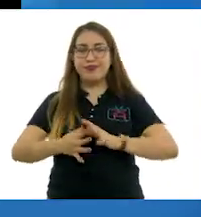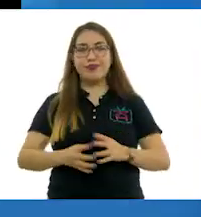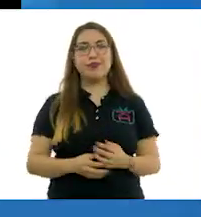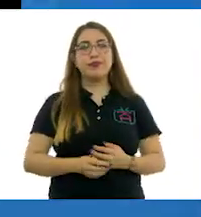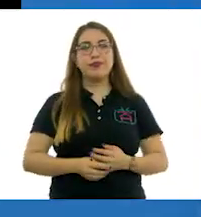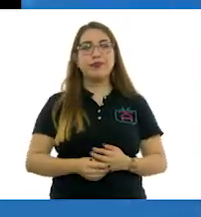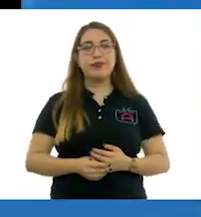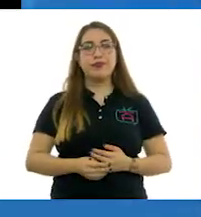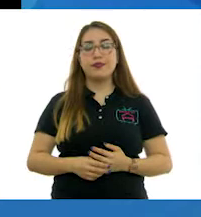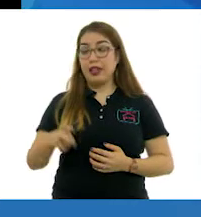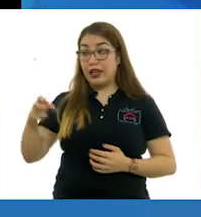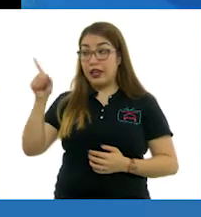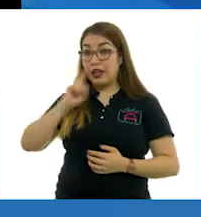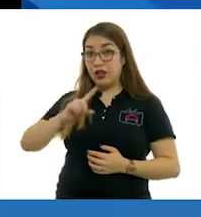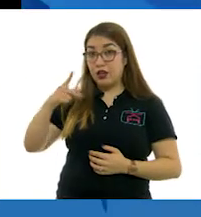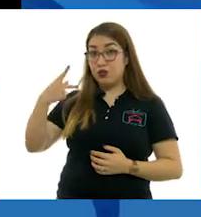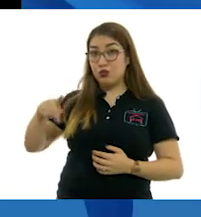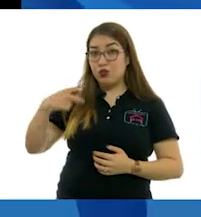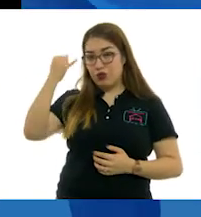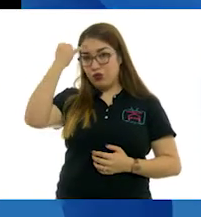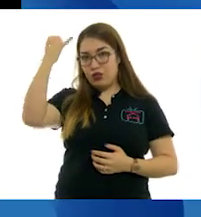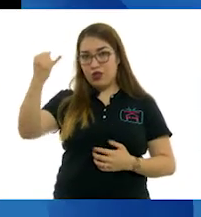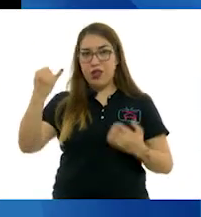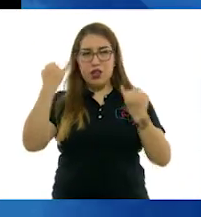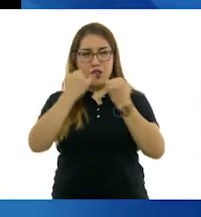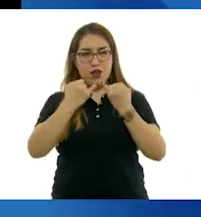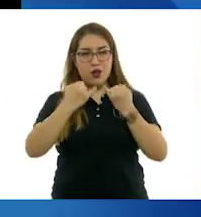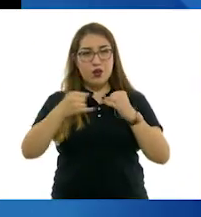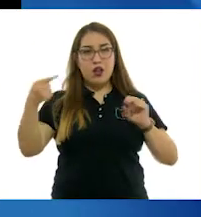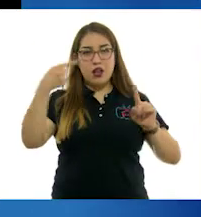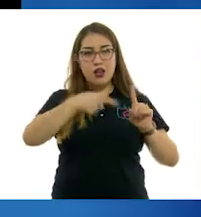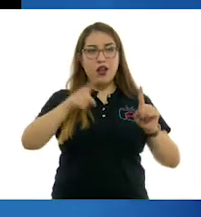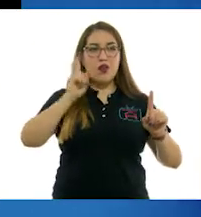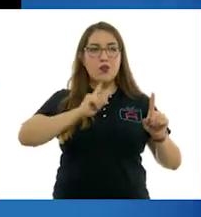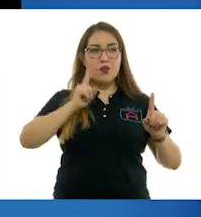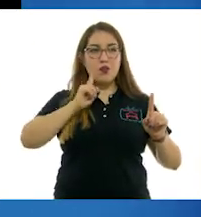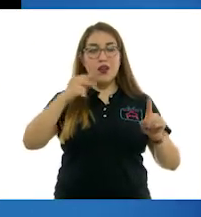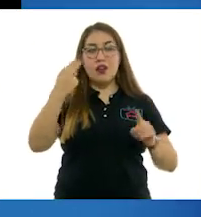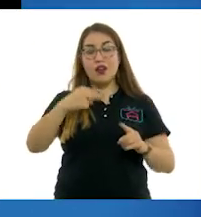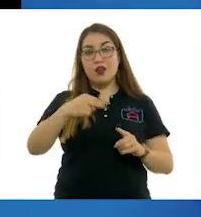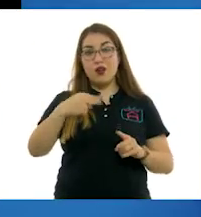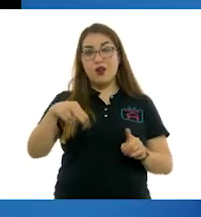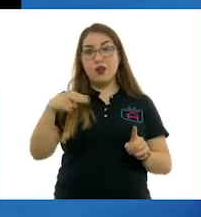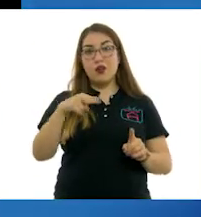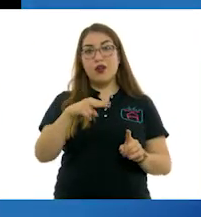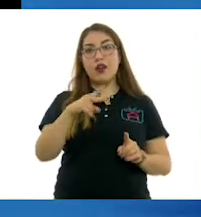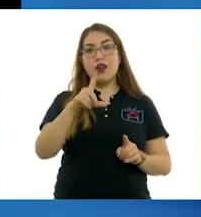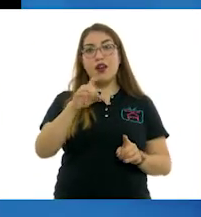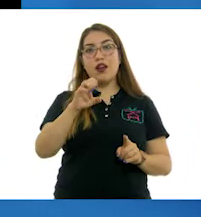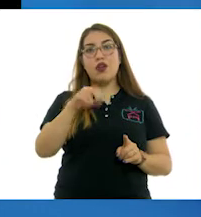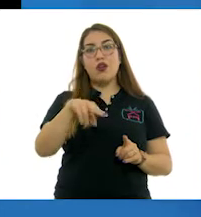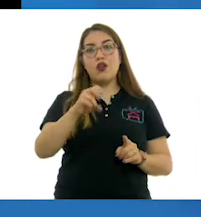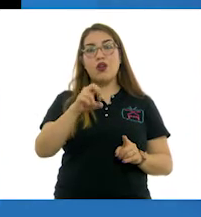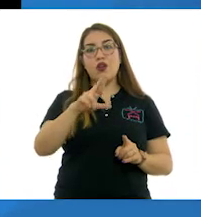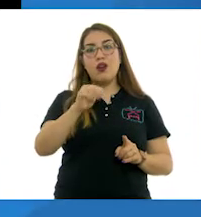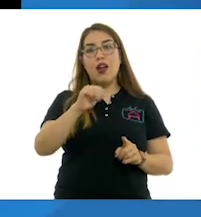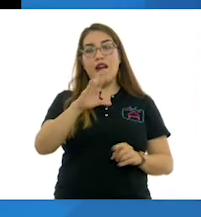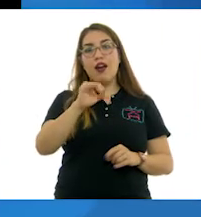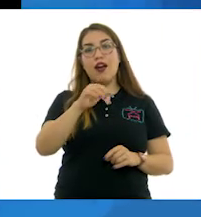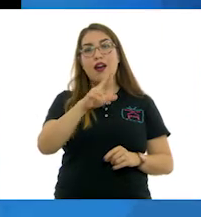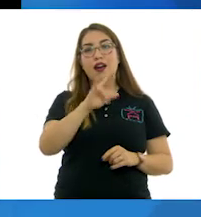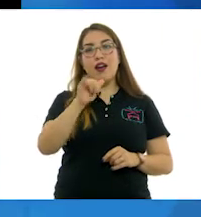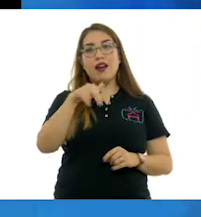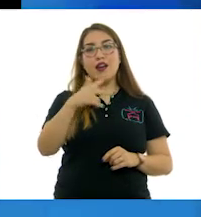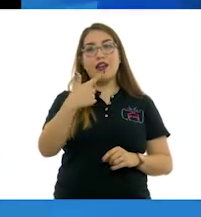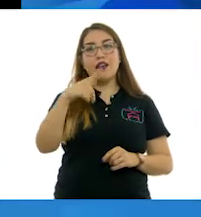Esta mirada coincide con la de su gran amiga, la pintora británica también radicada en México, Leonora Carrington. Se